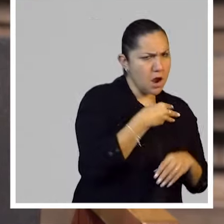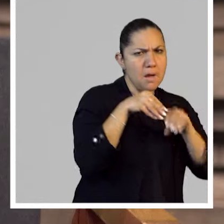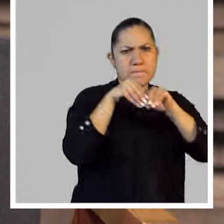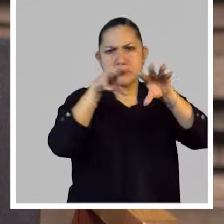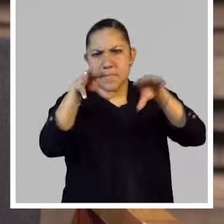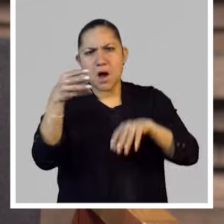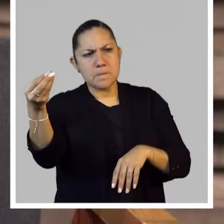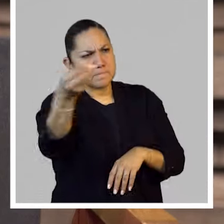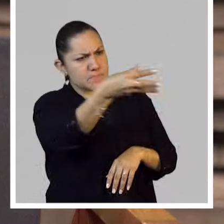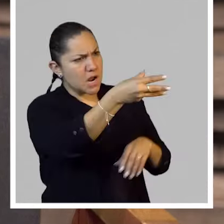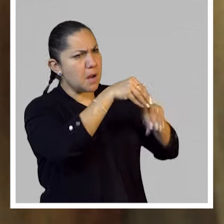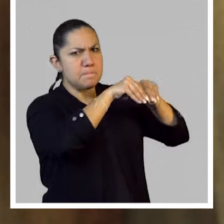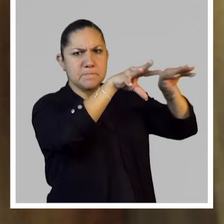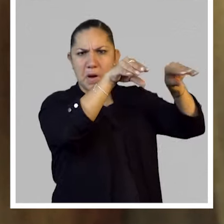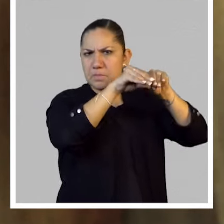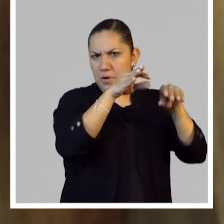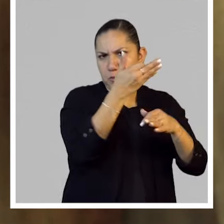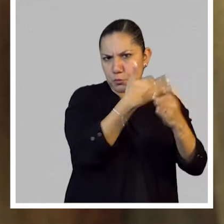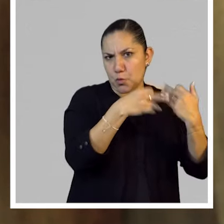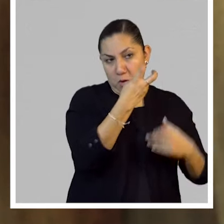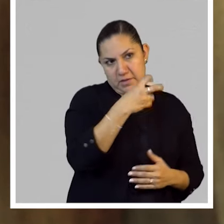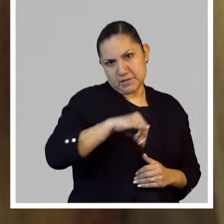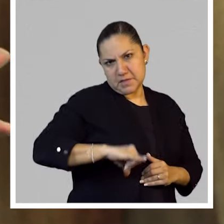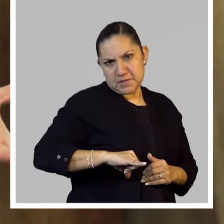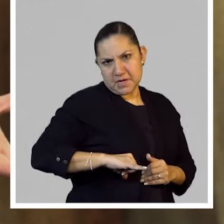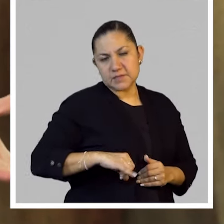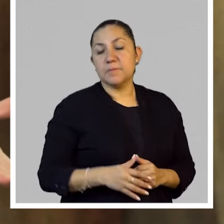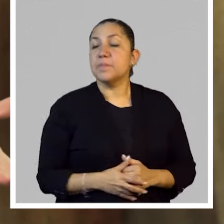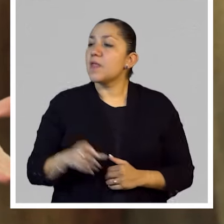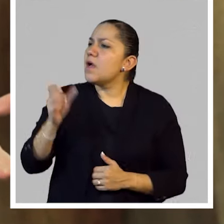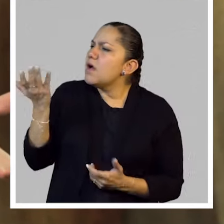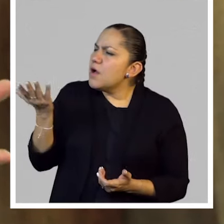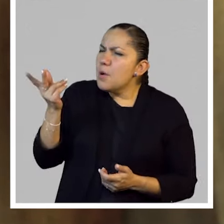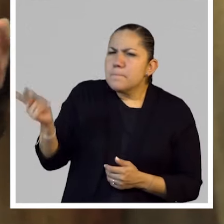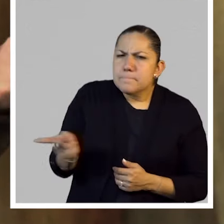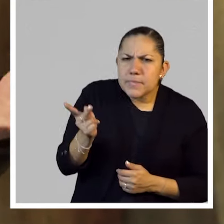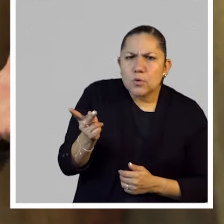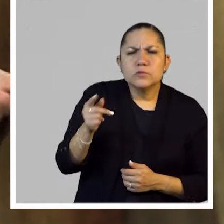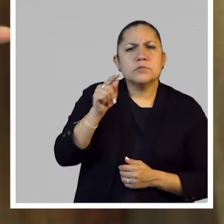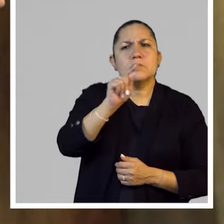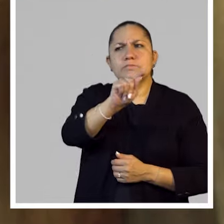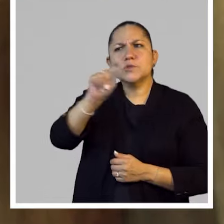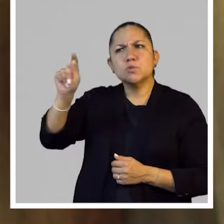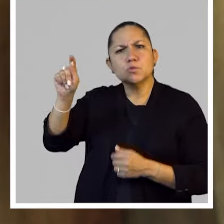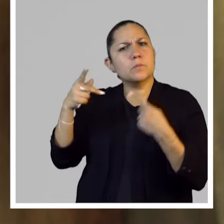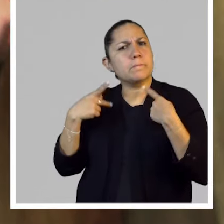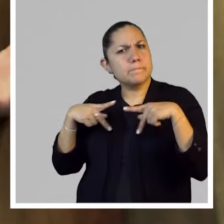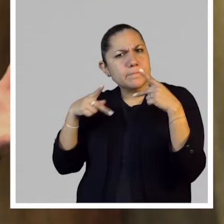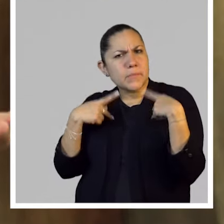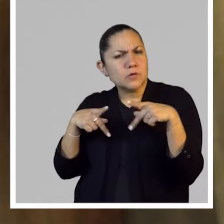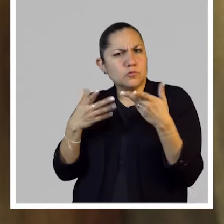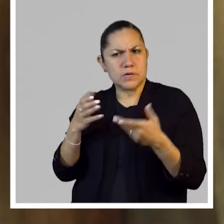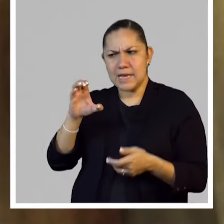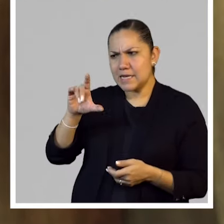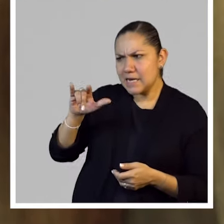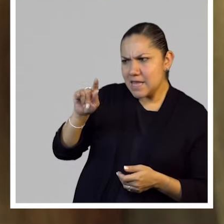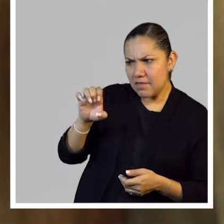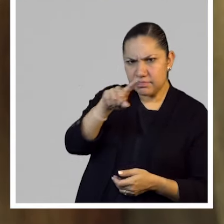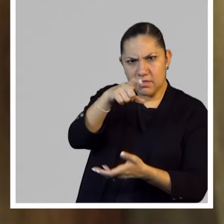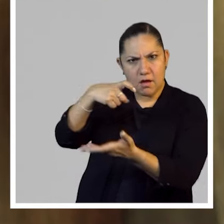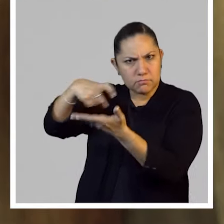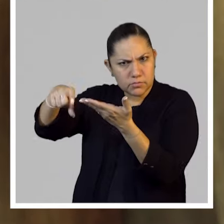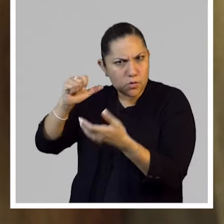muy interesante. Y ahora, y otra, y no había clientela, o sea, no se vendían. ¿Cuál era la...? Estas piezas tienen la finalidad de